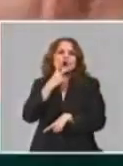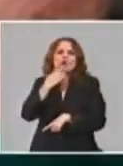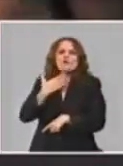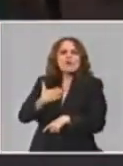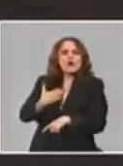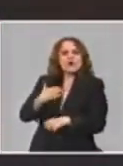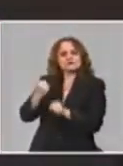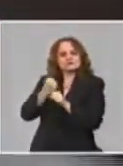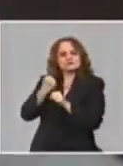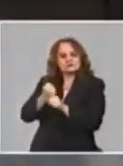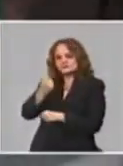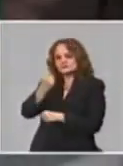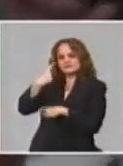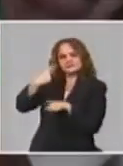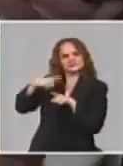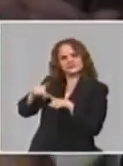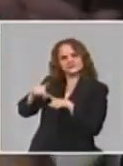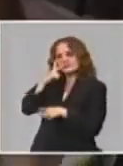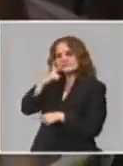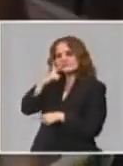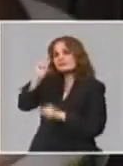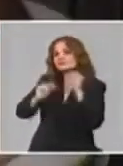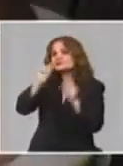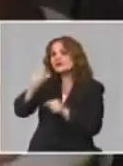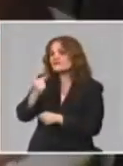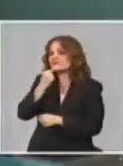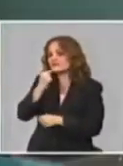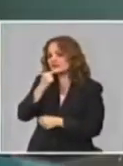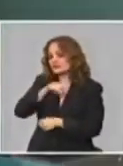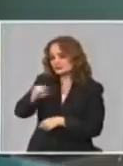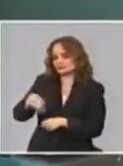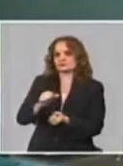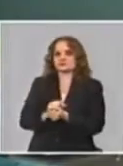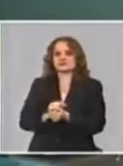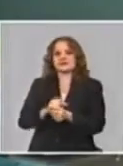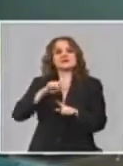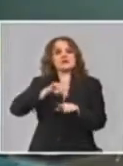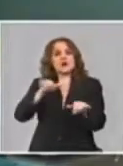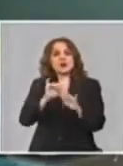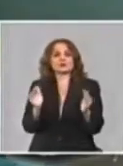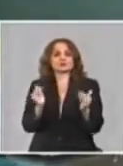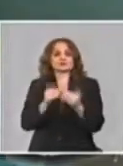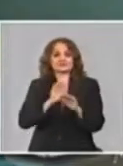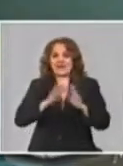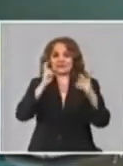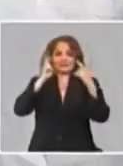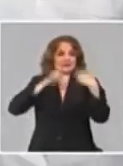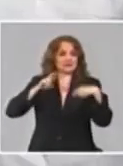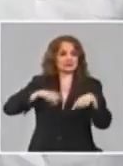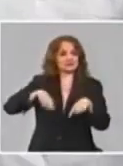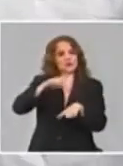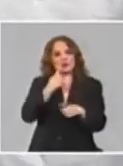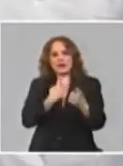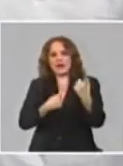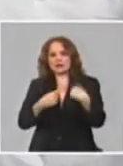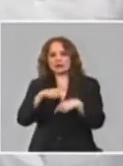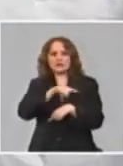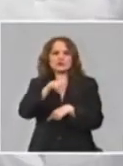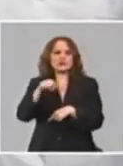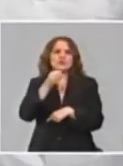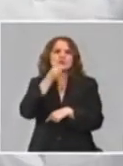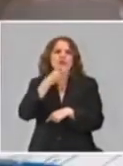otros grupos con comorbilidades y estamos ahora cerrando ensayos clínicos para con esos ensayos poder abrir